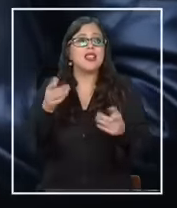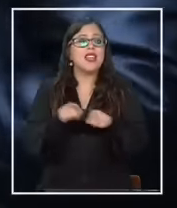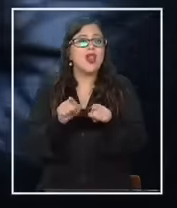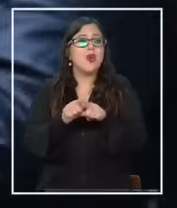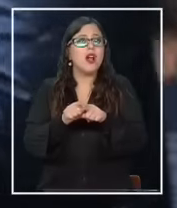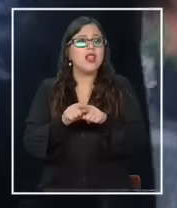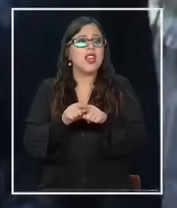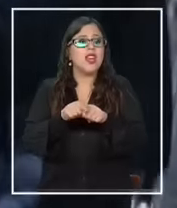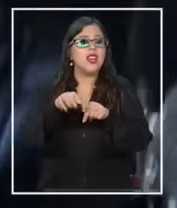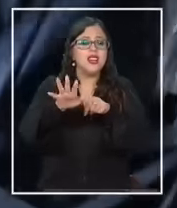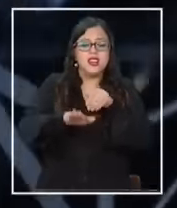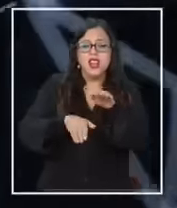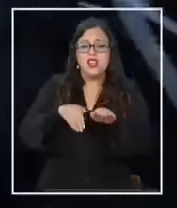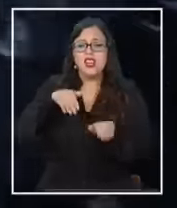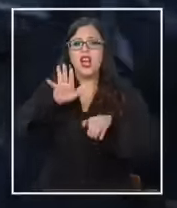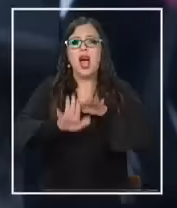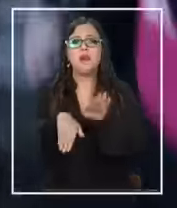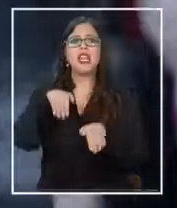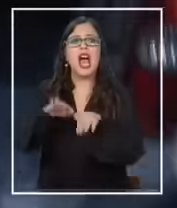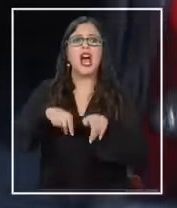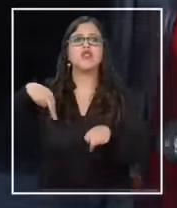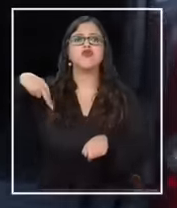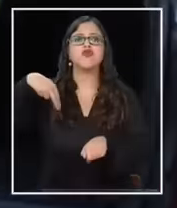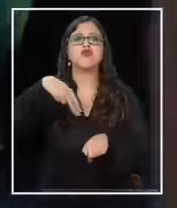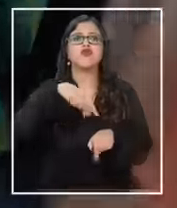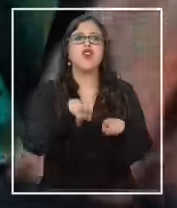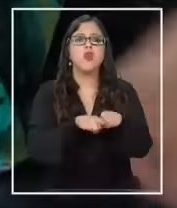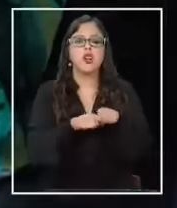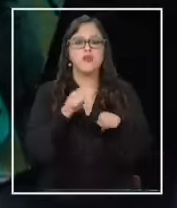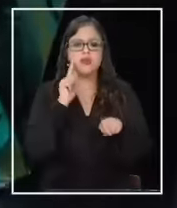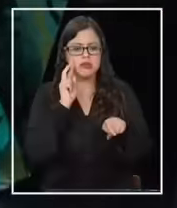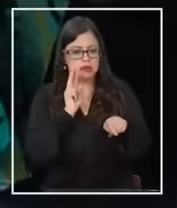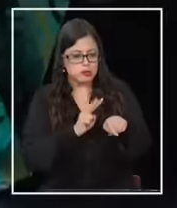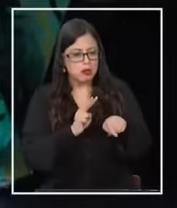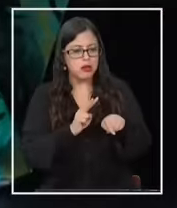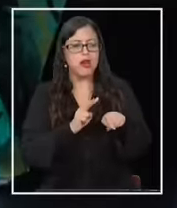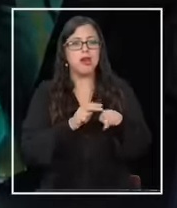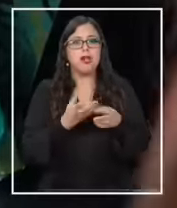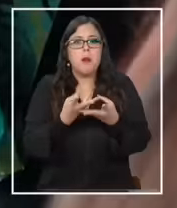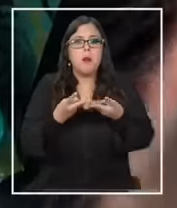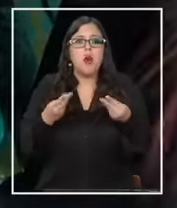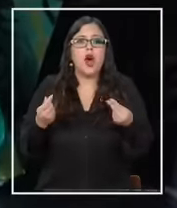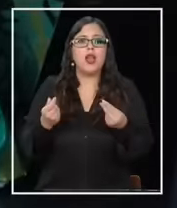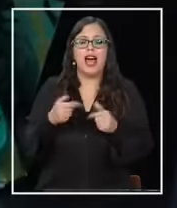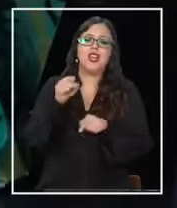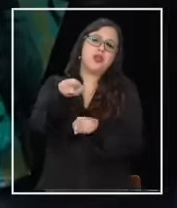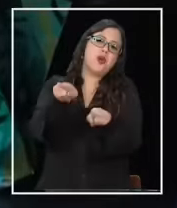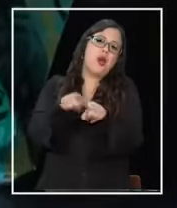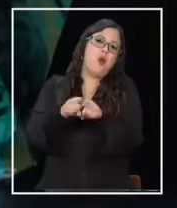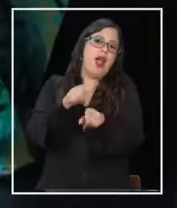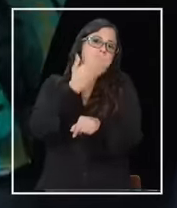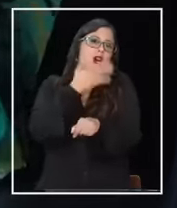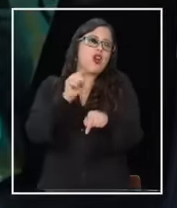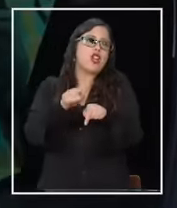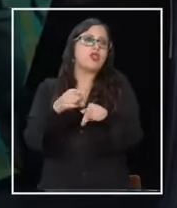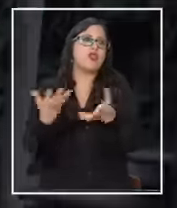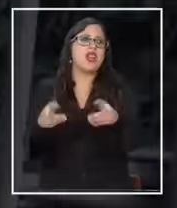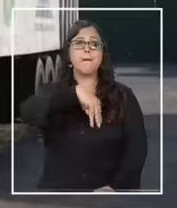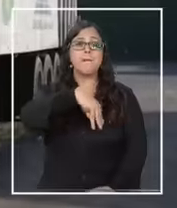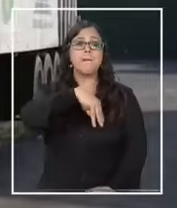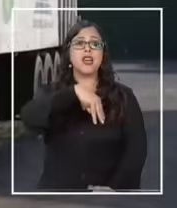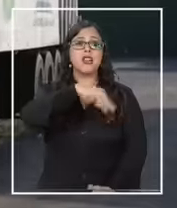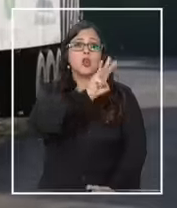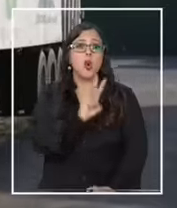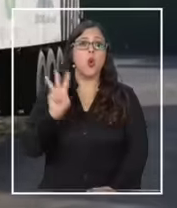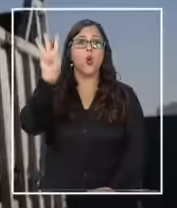igual como que te mojás y cachai chas si o si buena que viniste con zapatos si bueno marco la embarró pero te acostumbrado a la adversidad